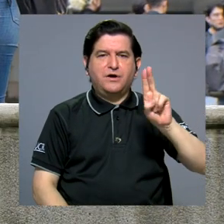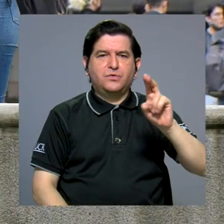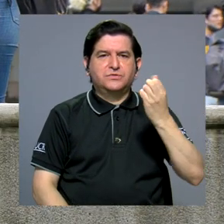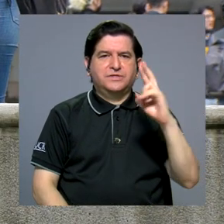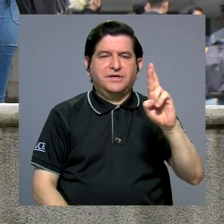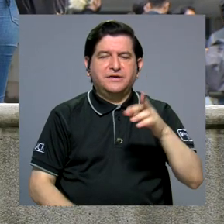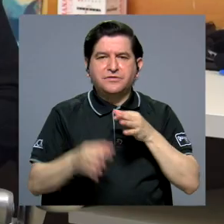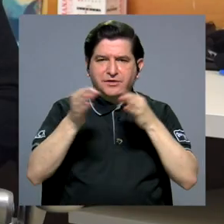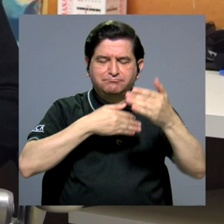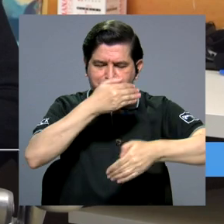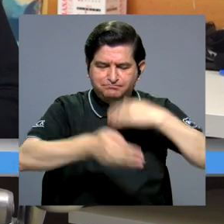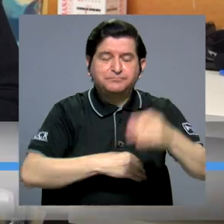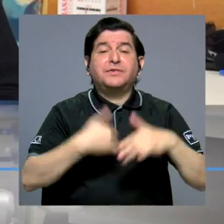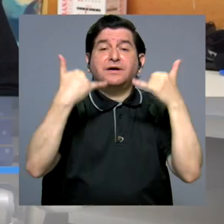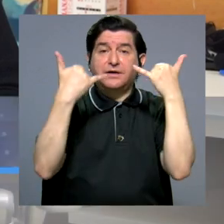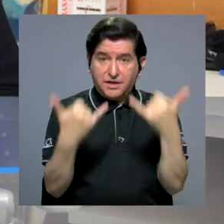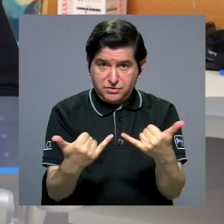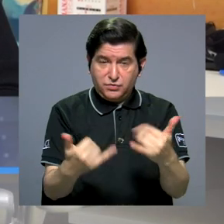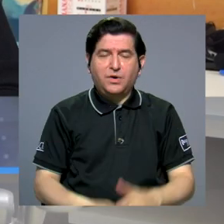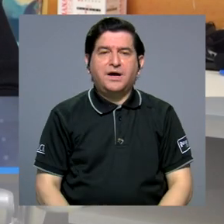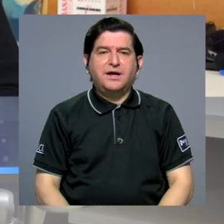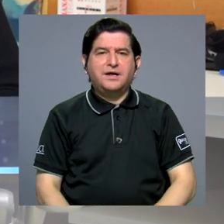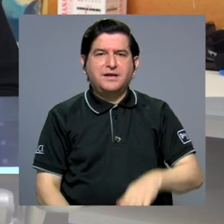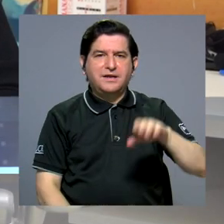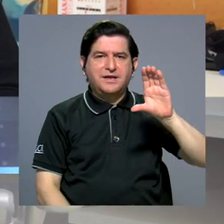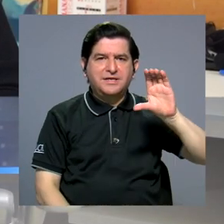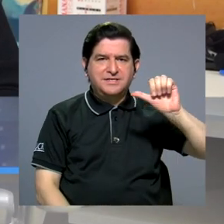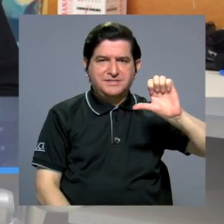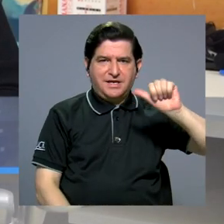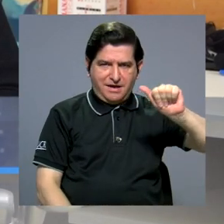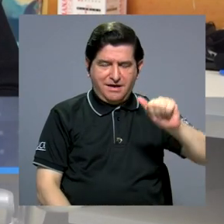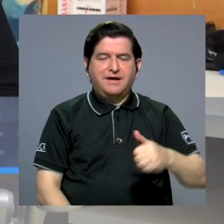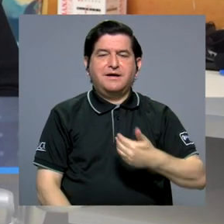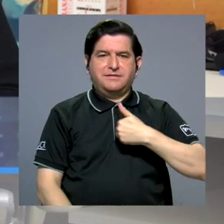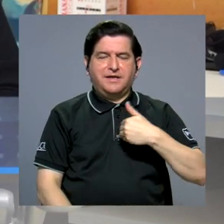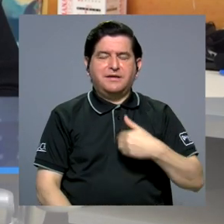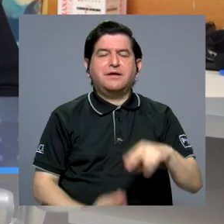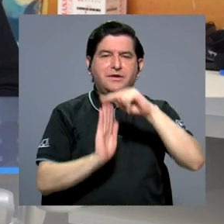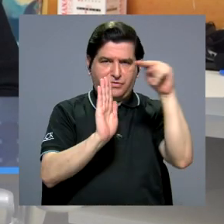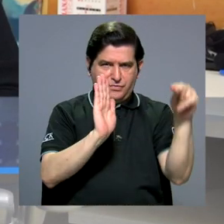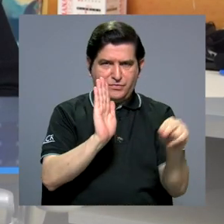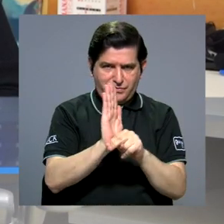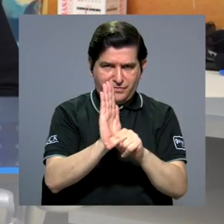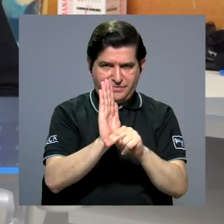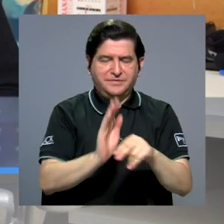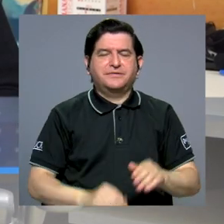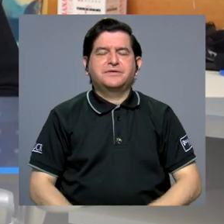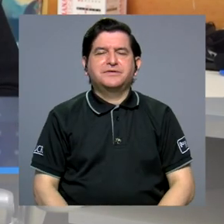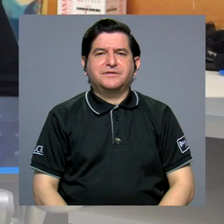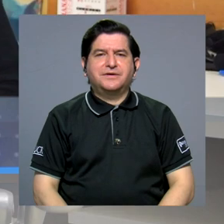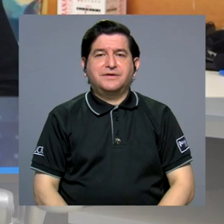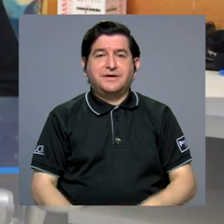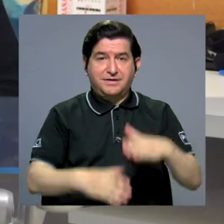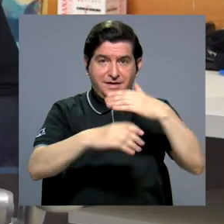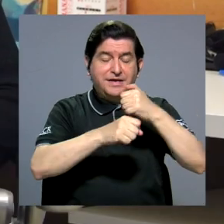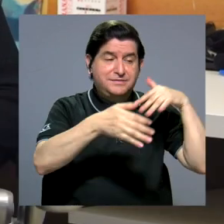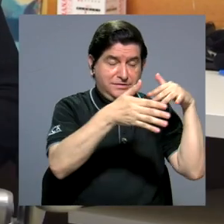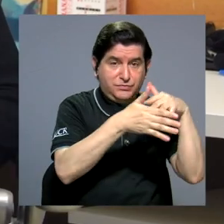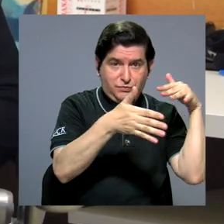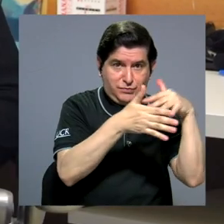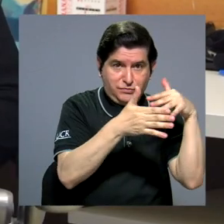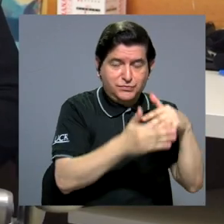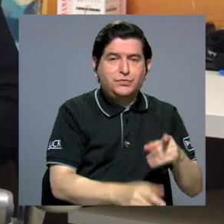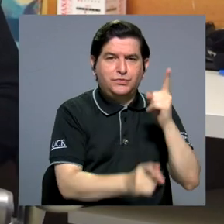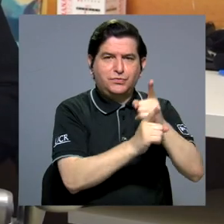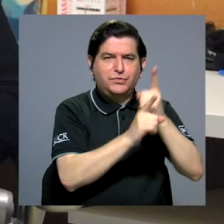explica el proceso. Actualmente desde el CEA estamos trabajando con un lineamiento para realizar estudios